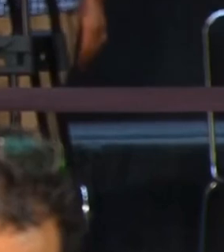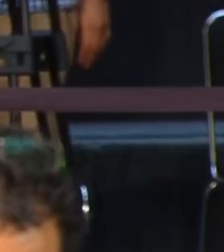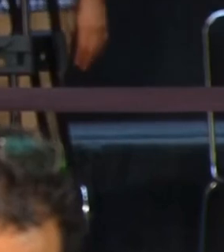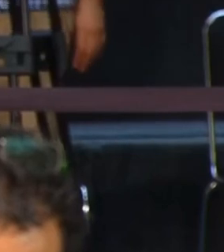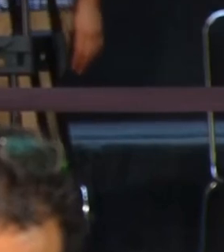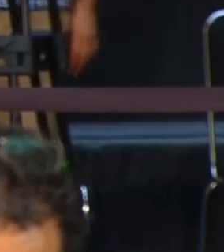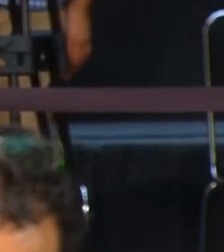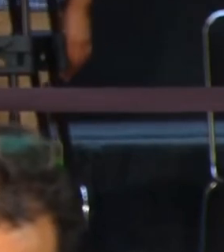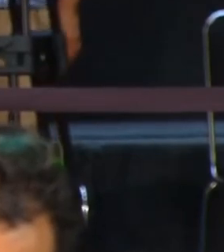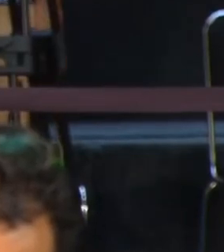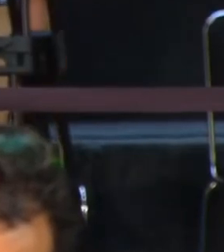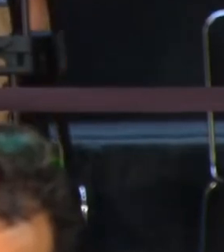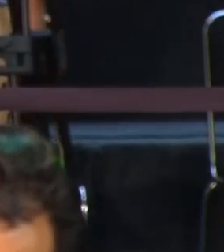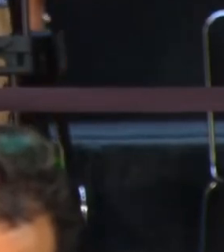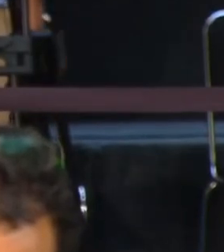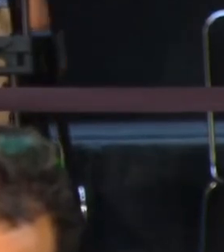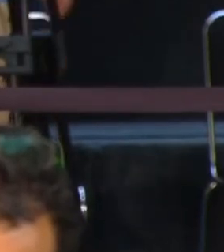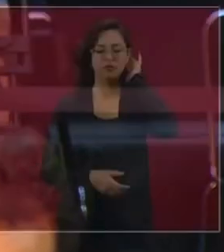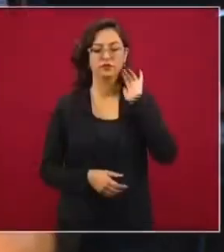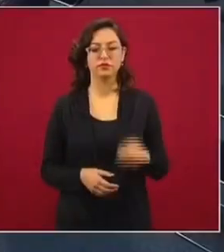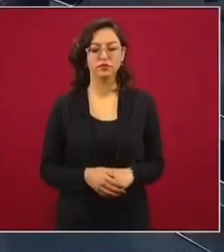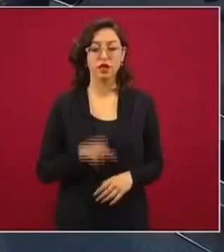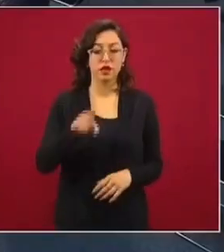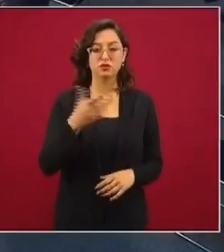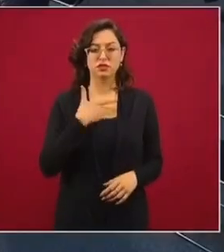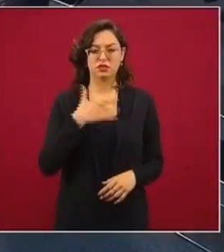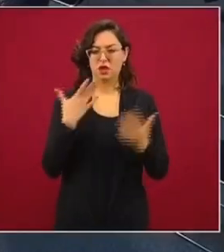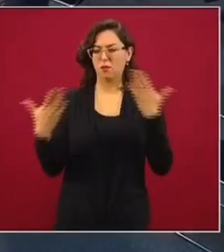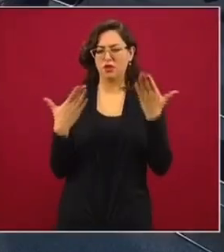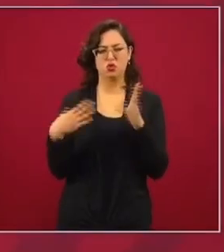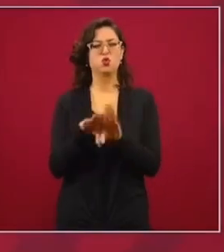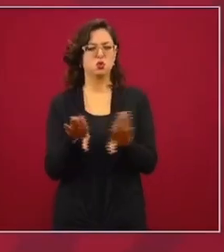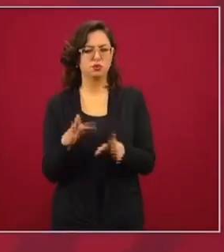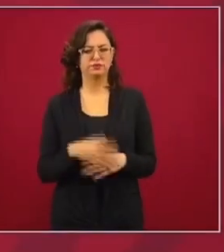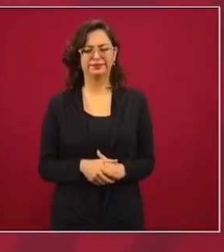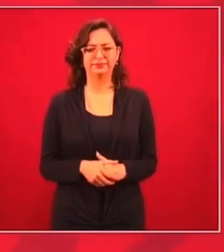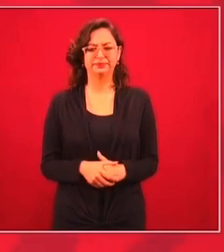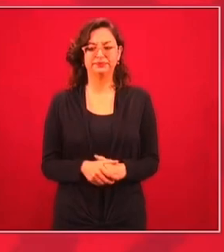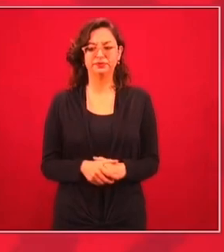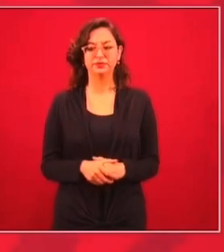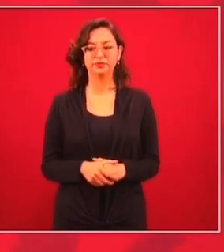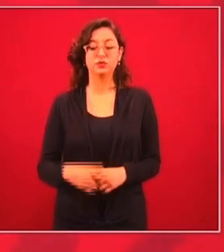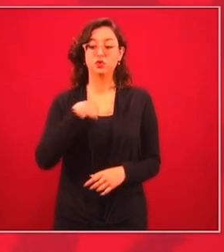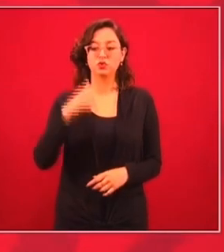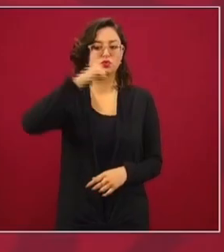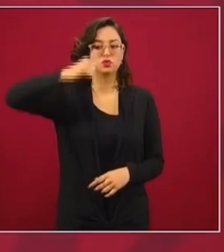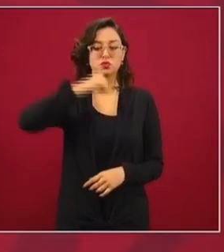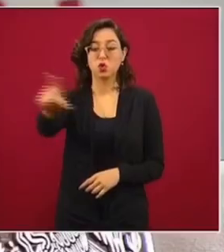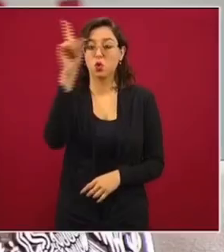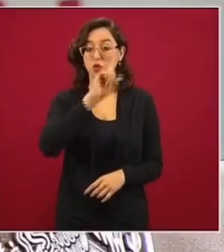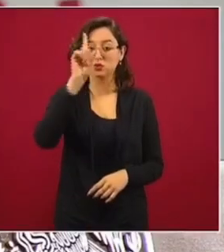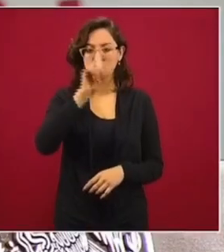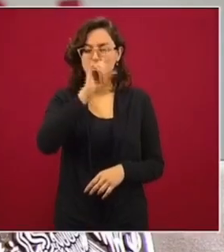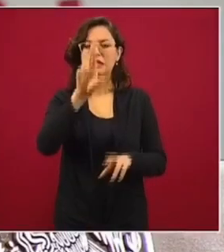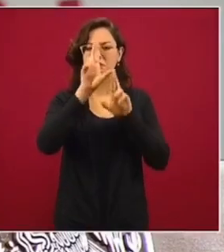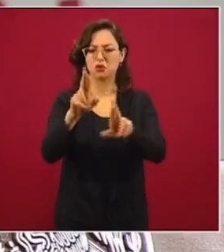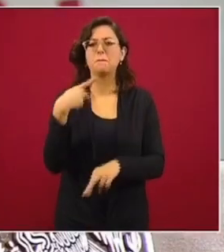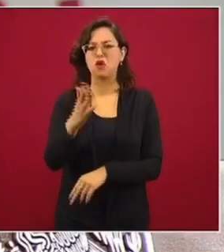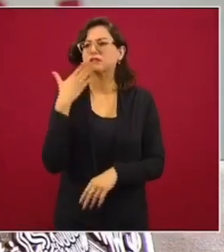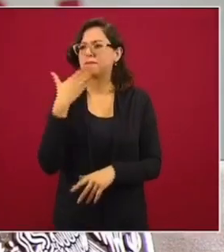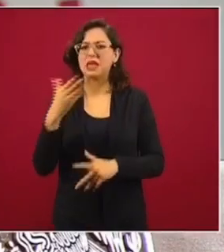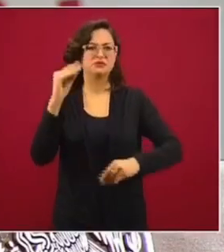¿Cómo observa la Presidencia de la República que se haga este tipo de comparaciones? Bueno, yo siempre lo que recomiendo es que haya respeto, pero que haya mucha polémica,